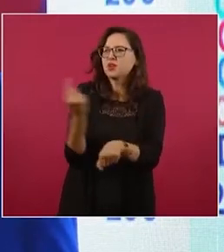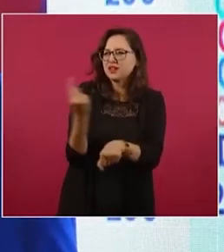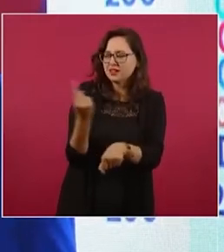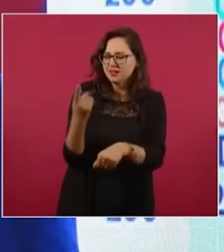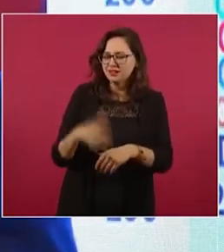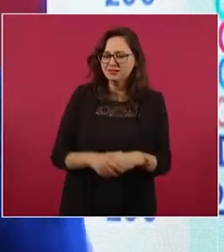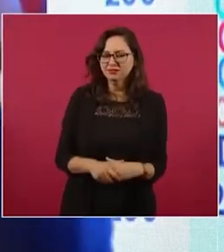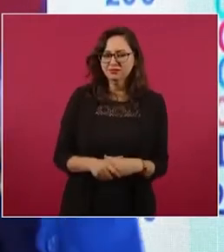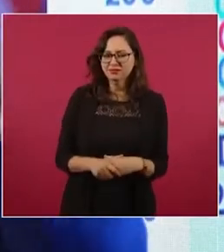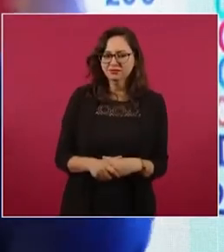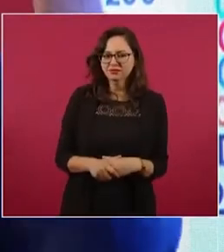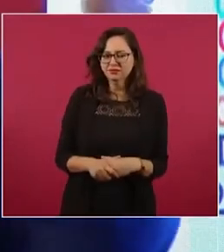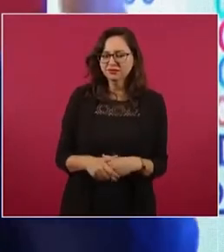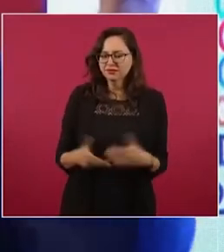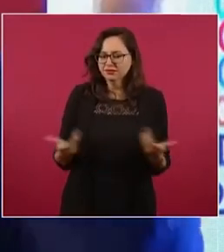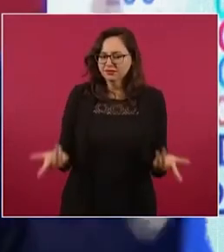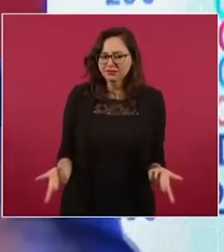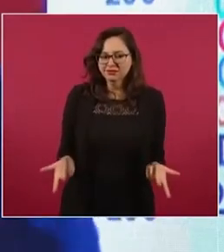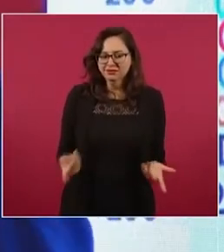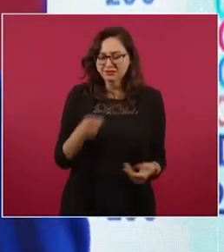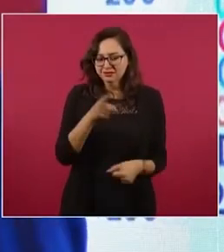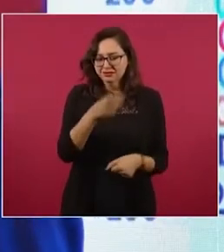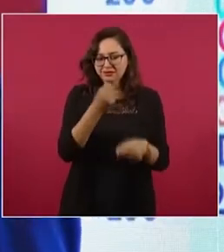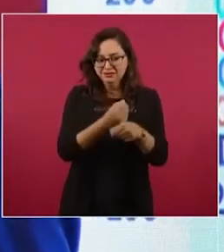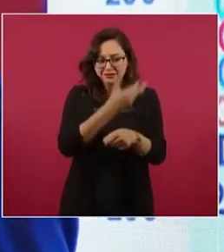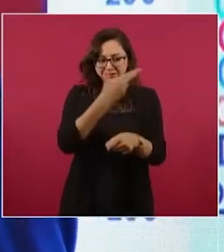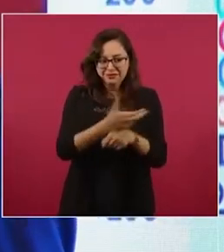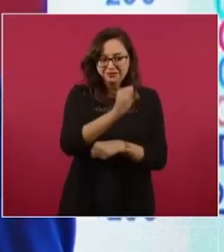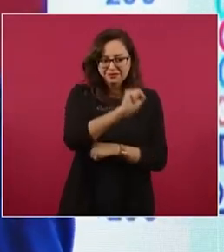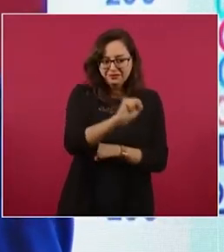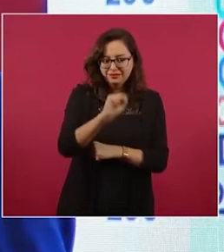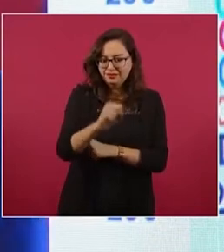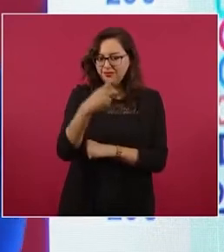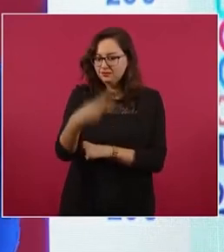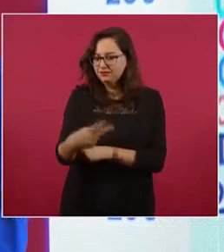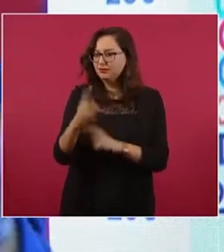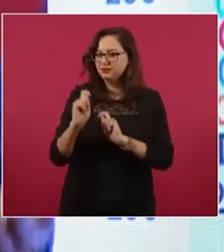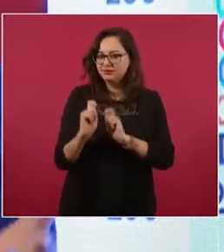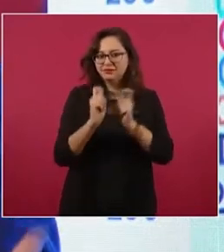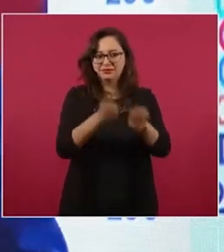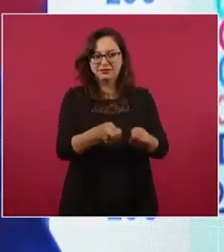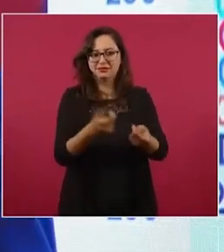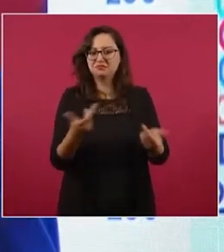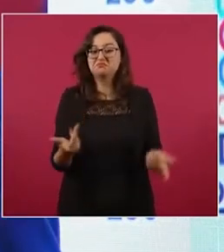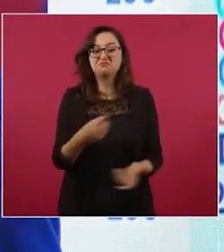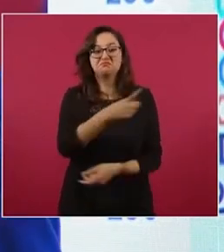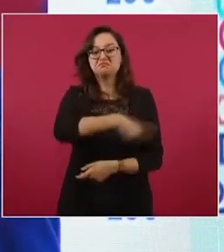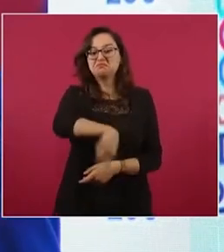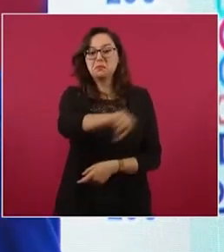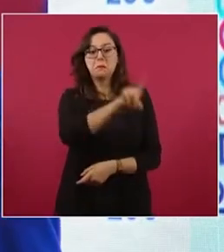su secretario de seguridad ¿por qué no se habla de eso?